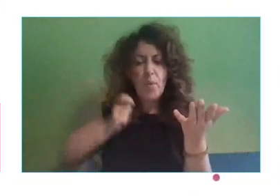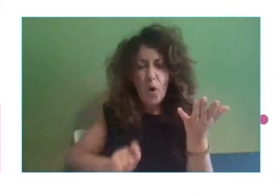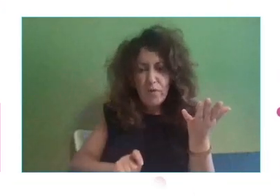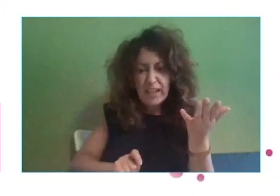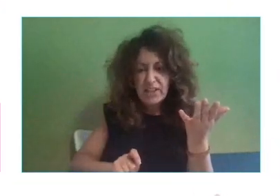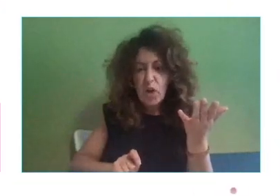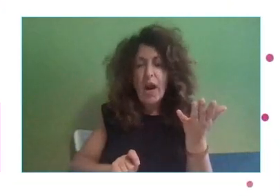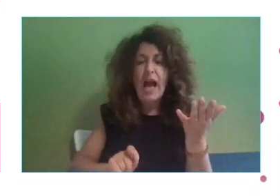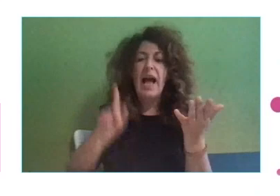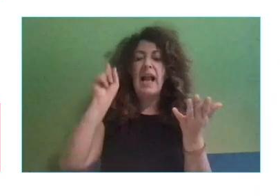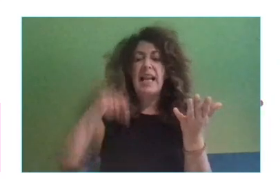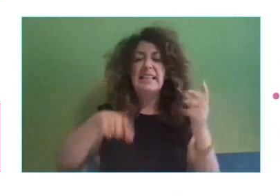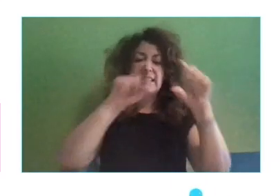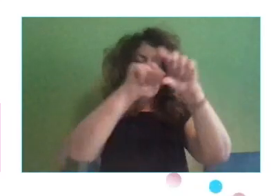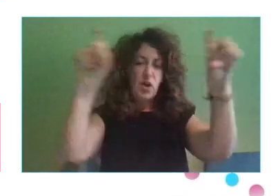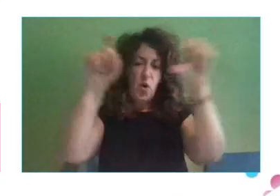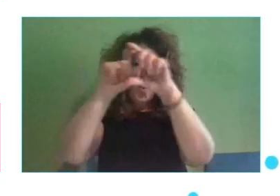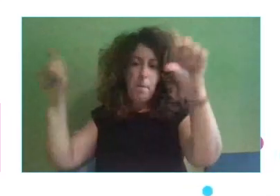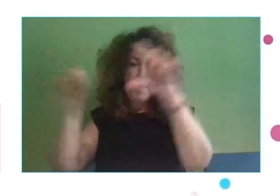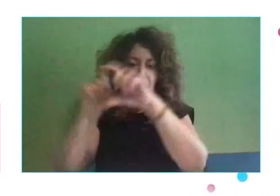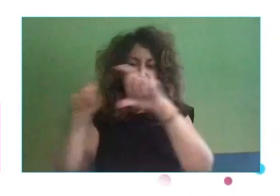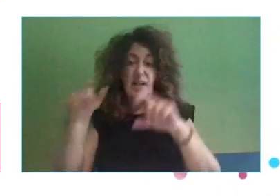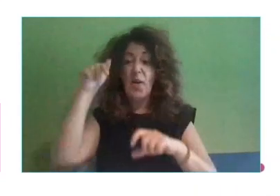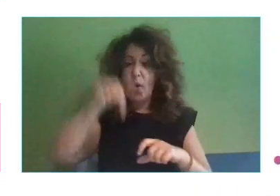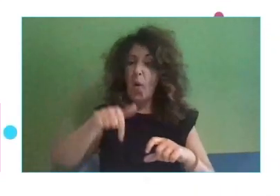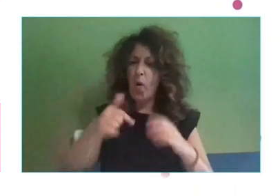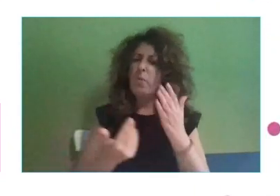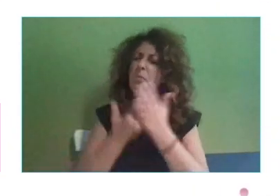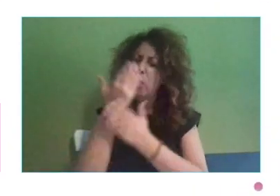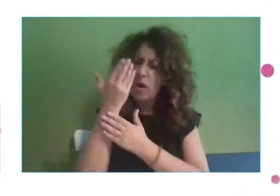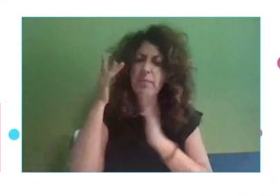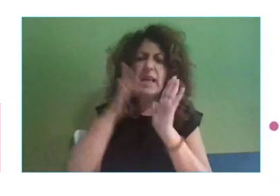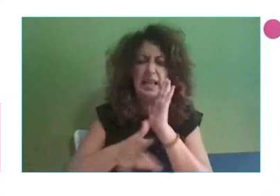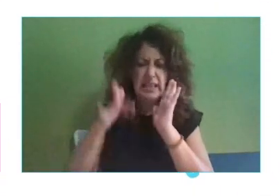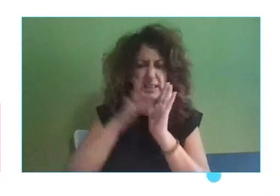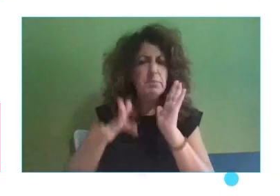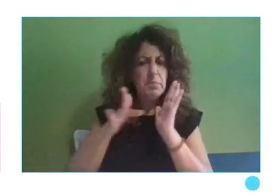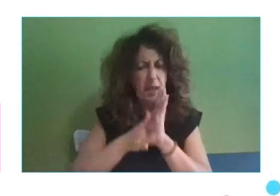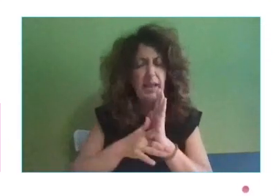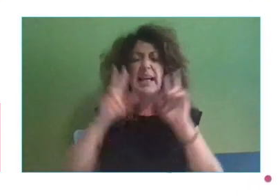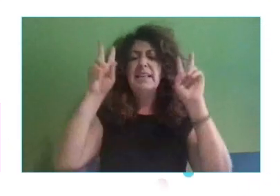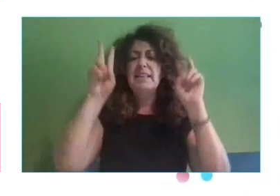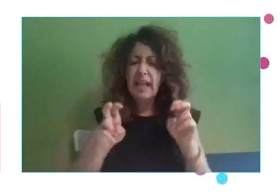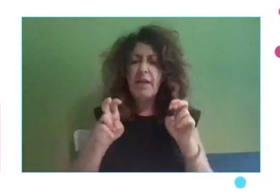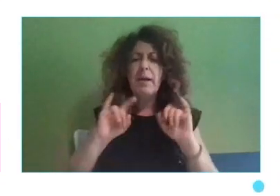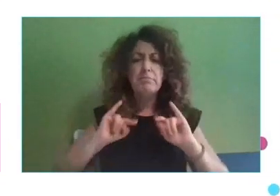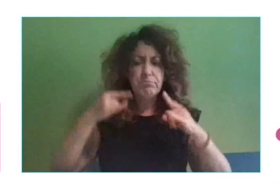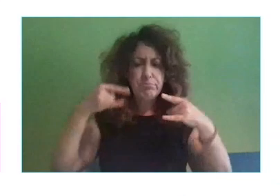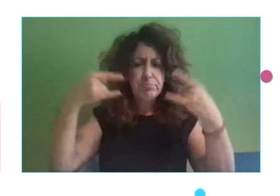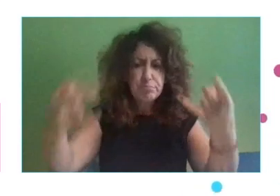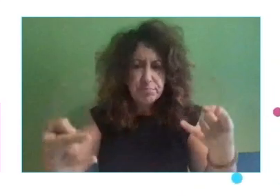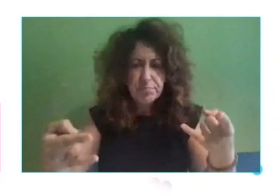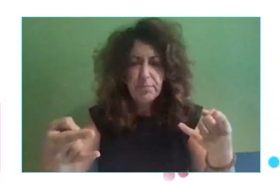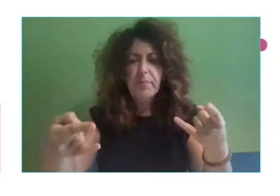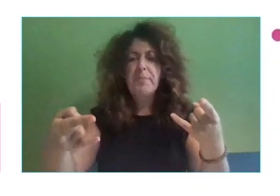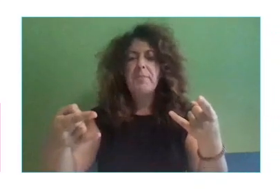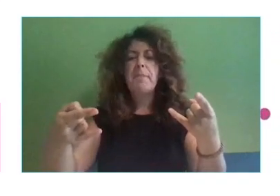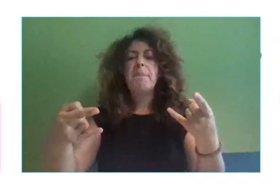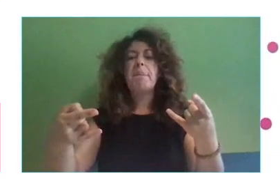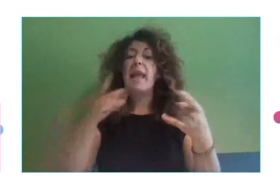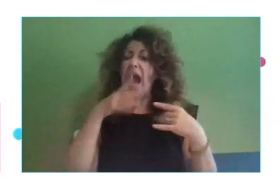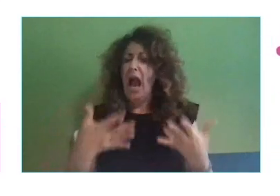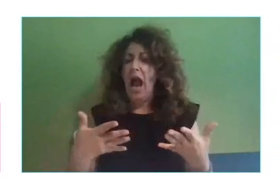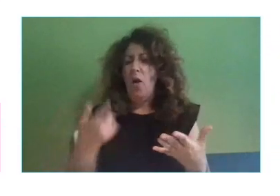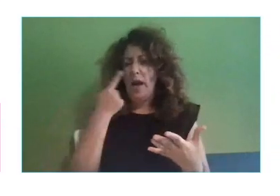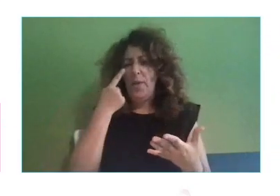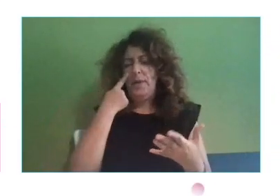es. Y yo creo que esta mañana también hemos hablado mucho de la linearidad o cómo la exponencialidad que está sucediendo ahora debido